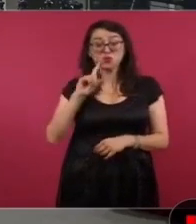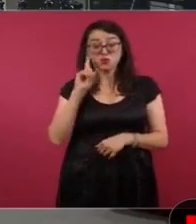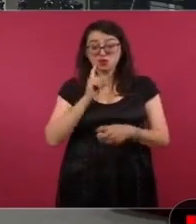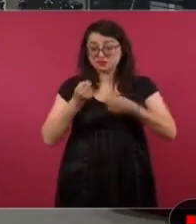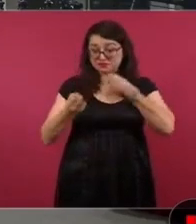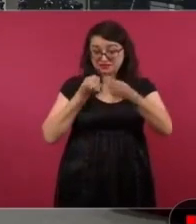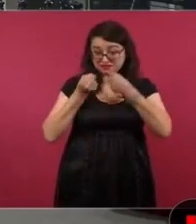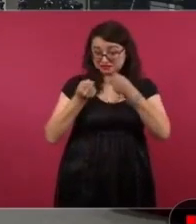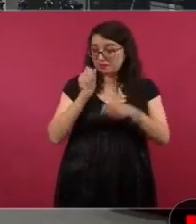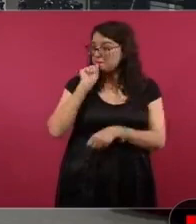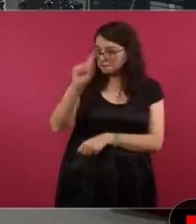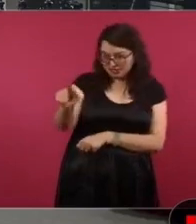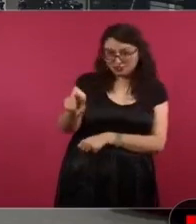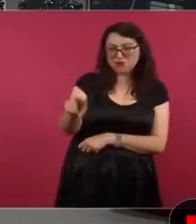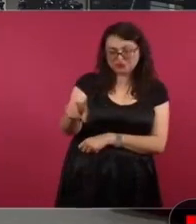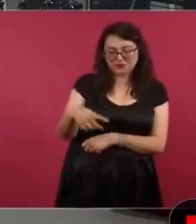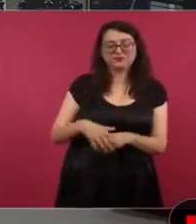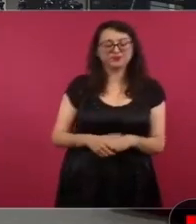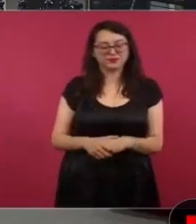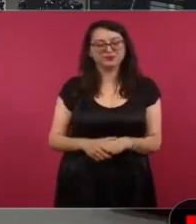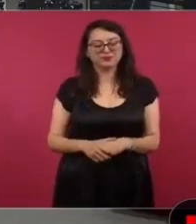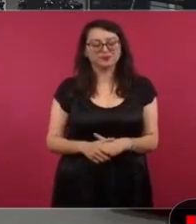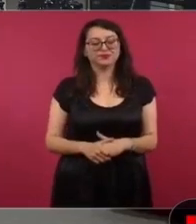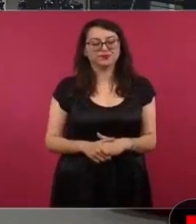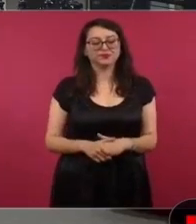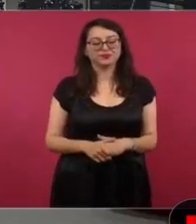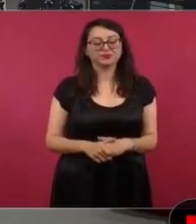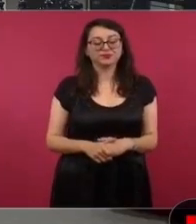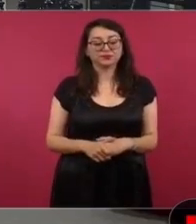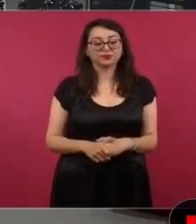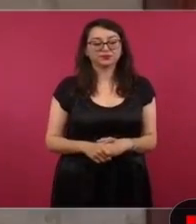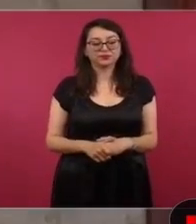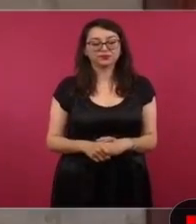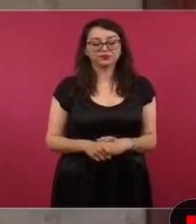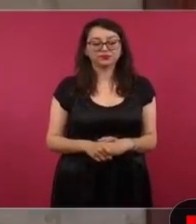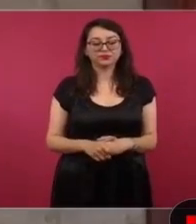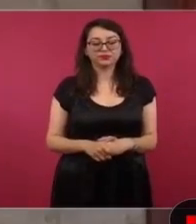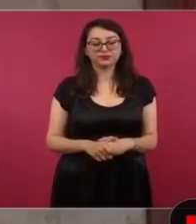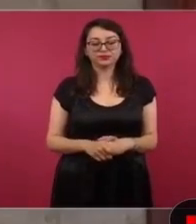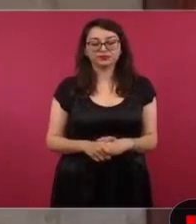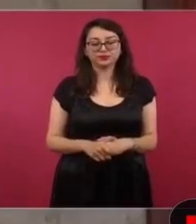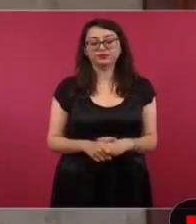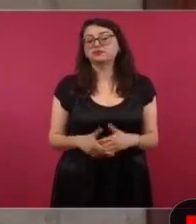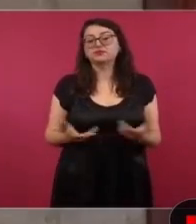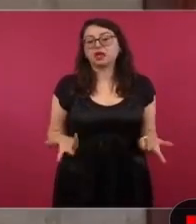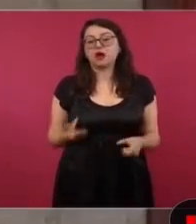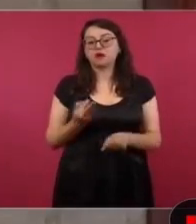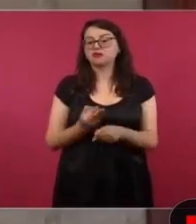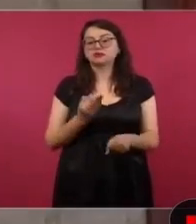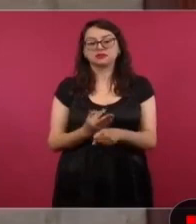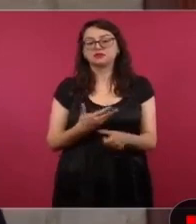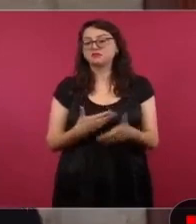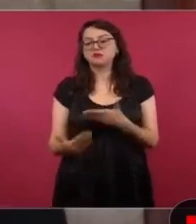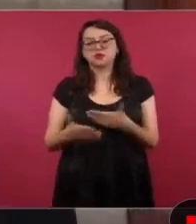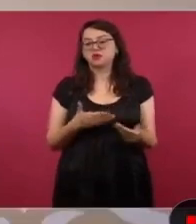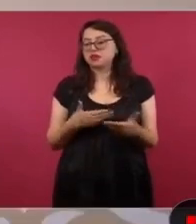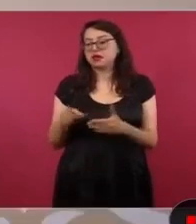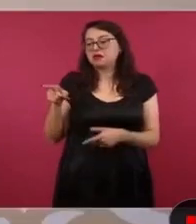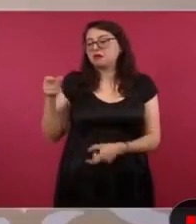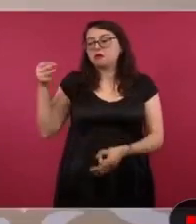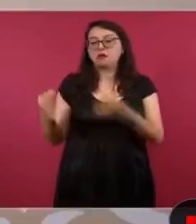moda, es lo que rifa en el Poder Judicial.